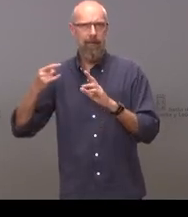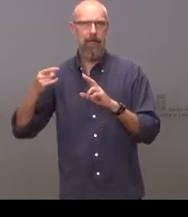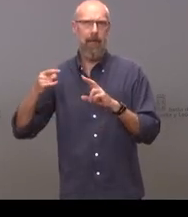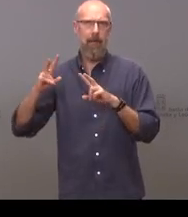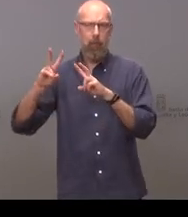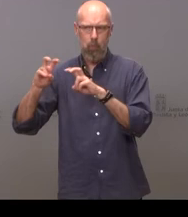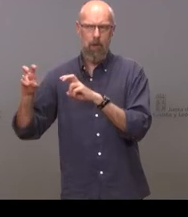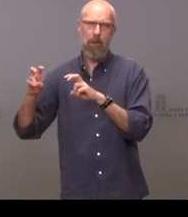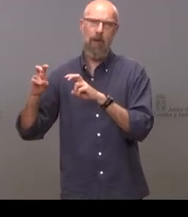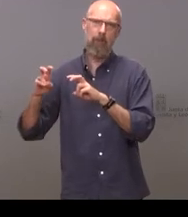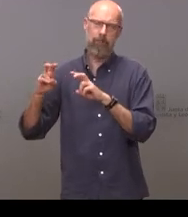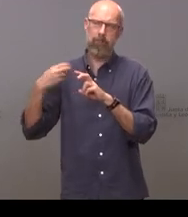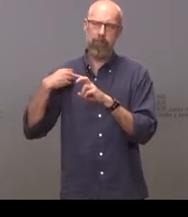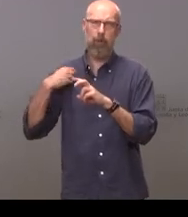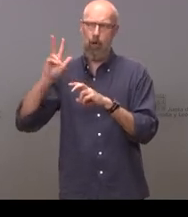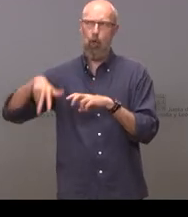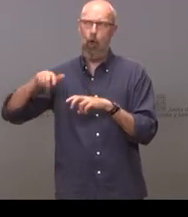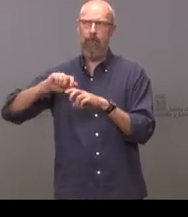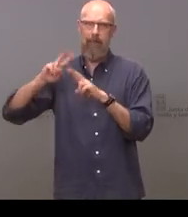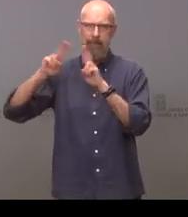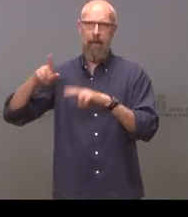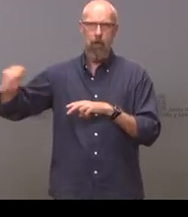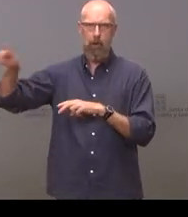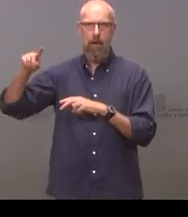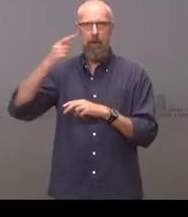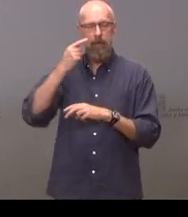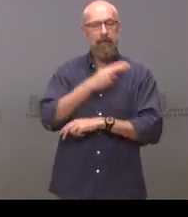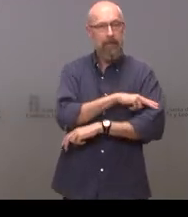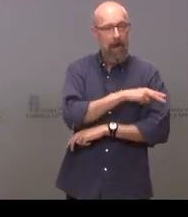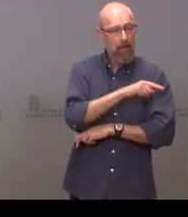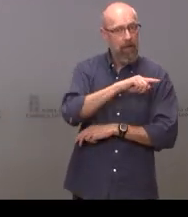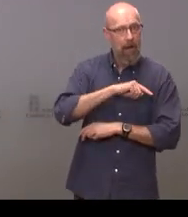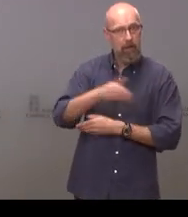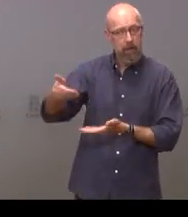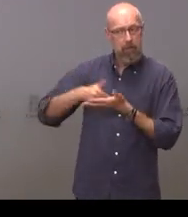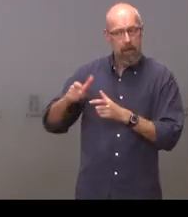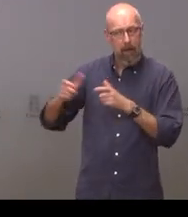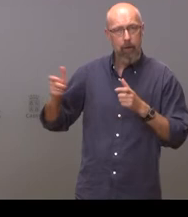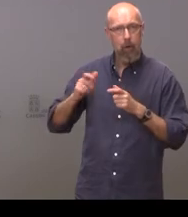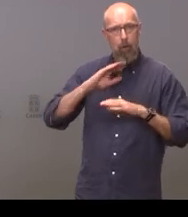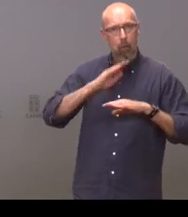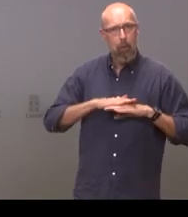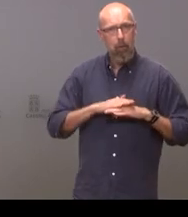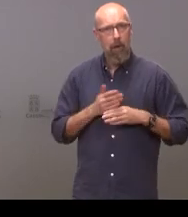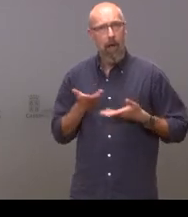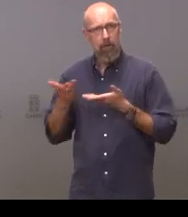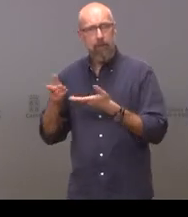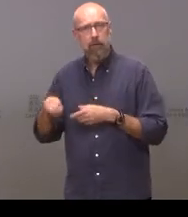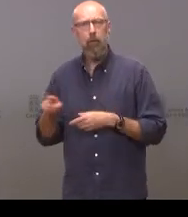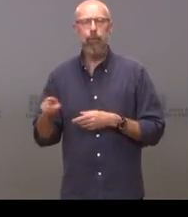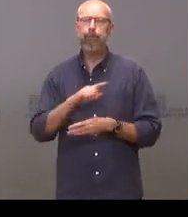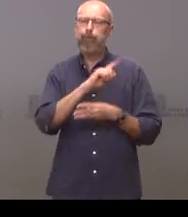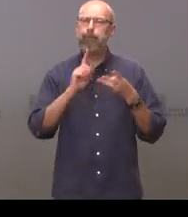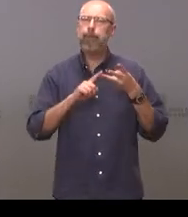internacional quería saber si Sanidad va a responder a esta a esta petición y por último quería saber